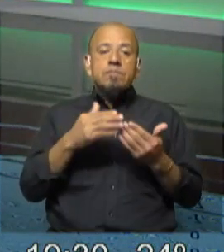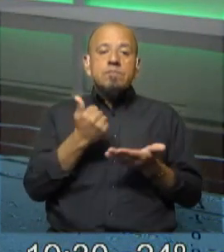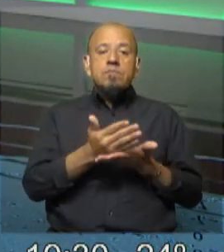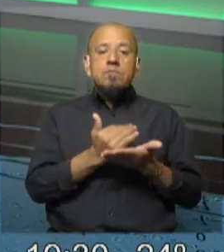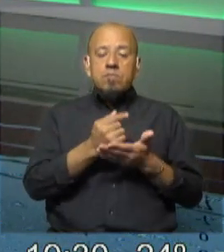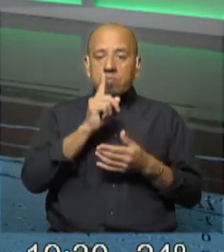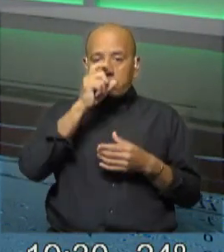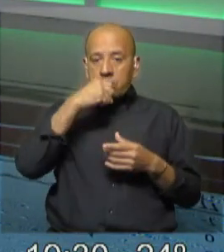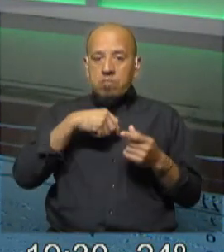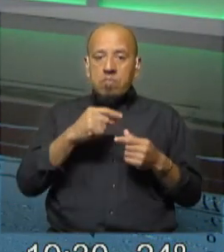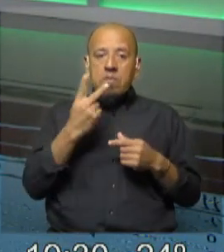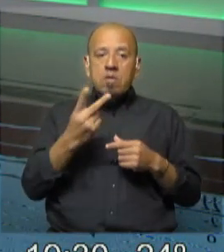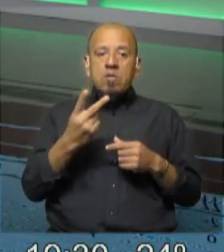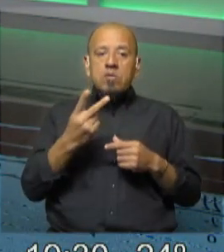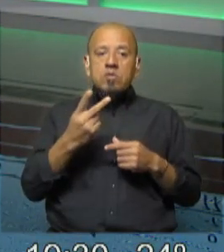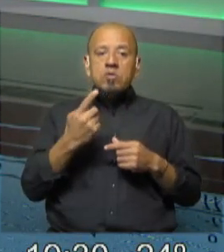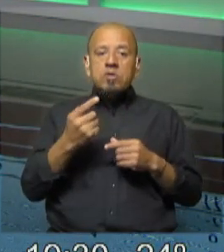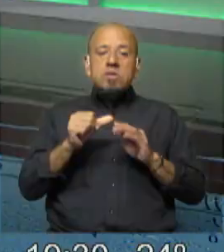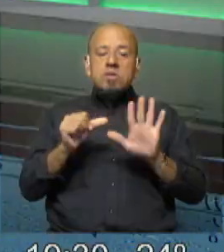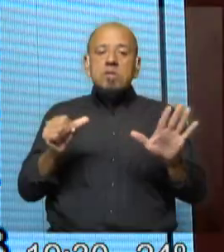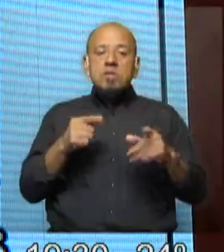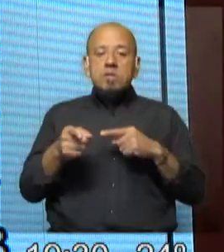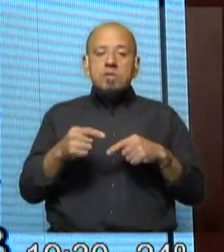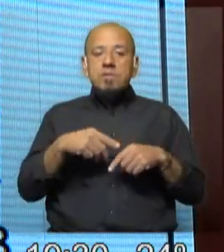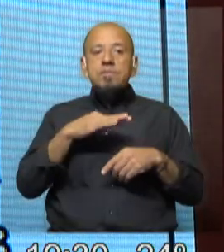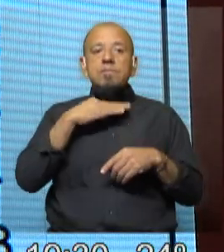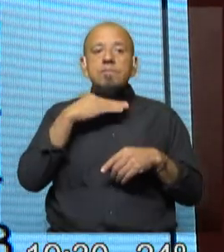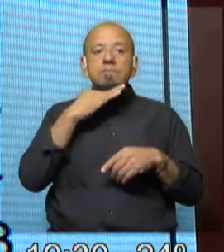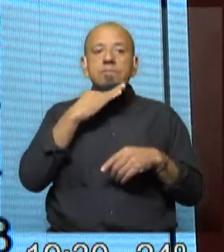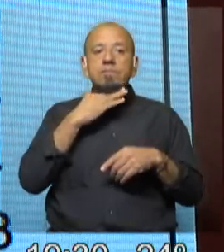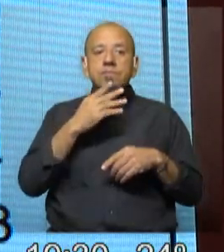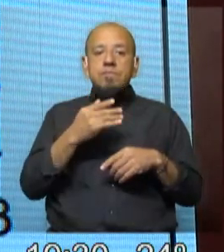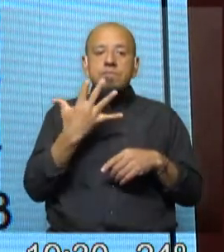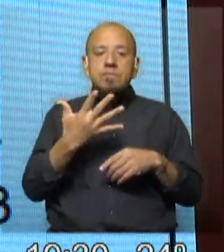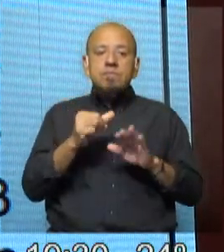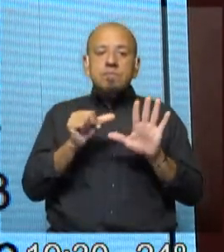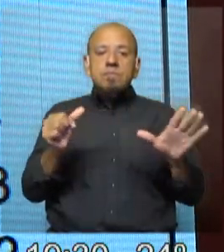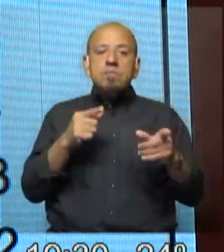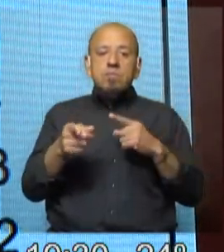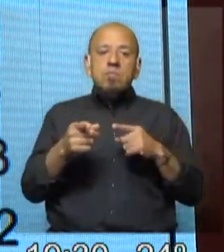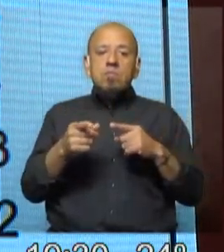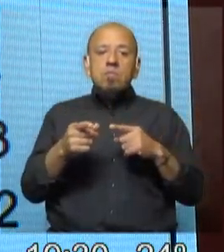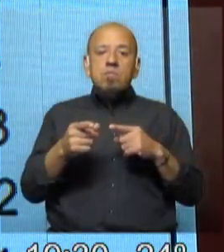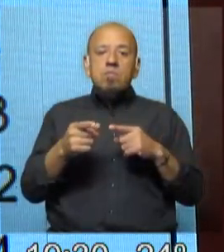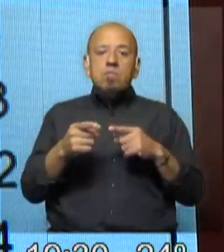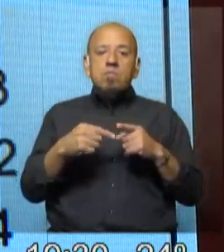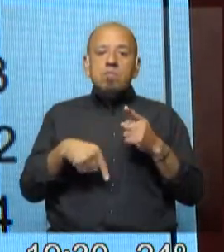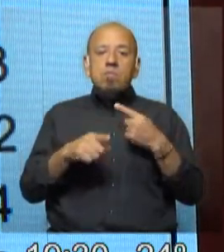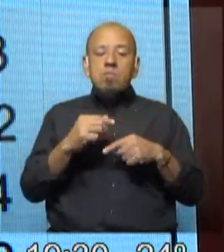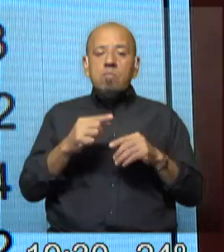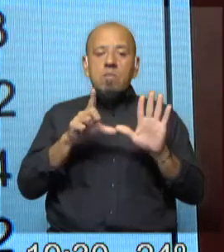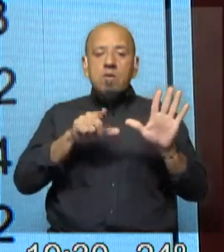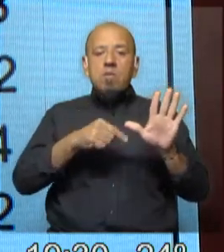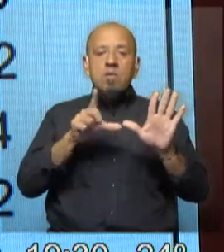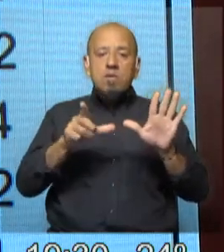216. Y después le sigue Canelones, que tiene 56 casos, pero tiene una tasa de 7,7%.